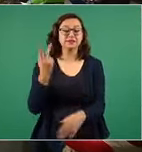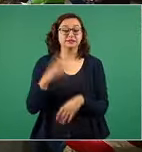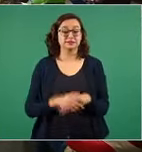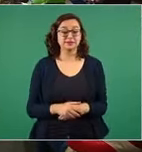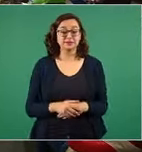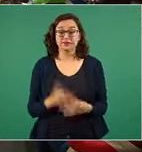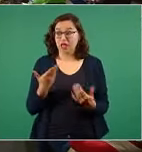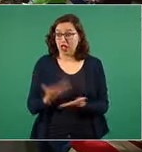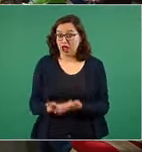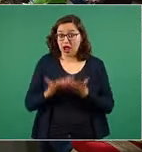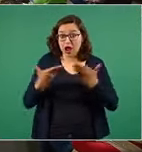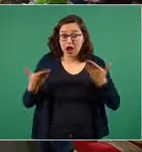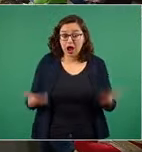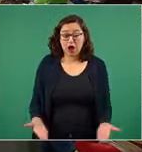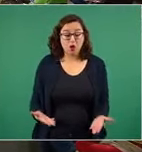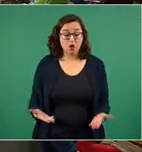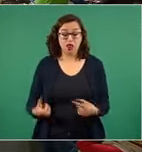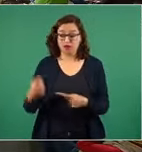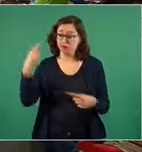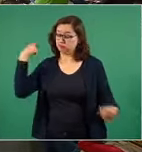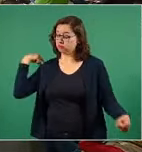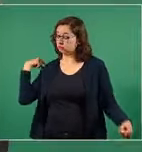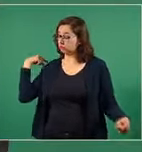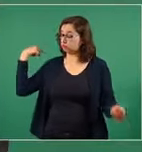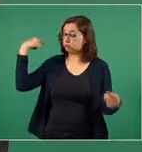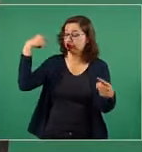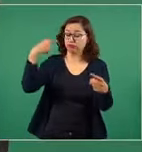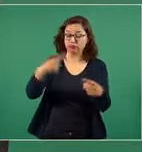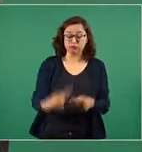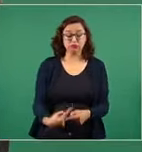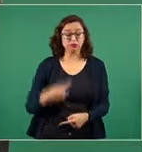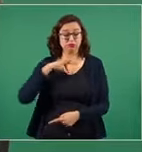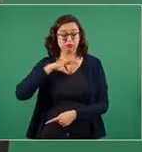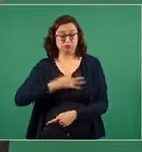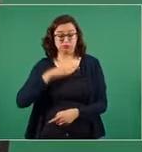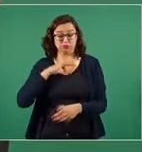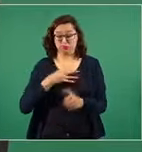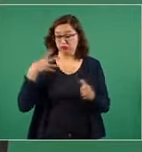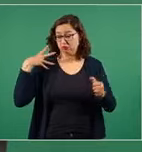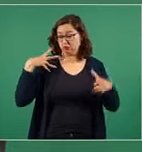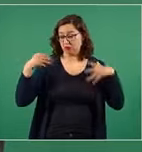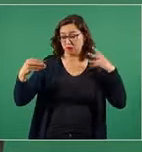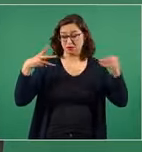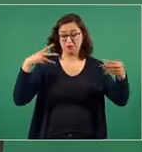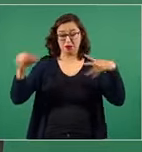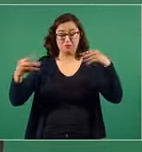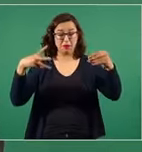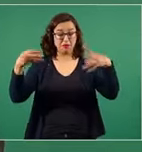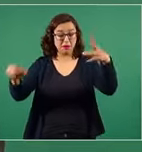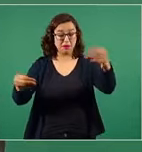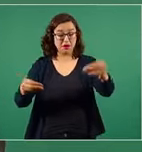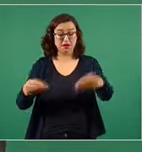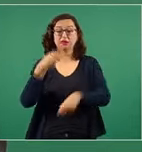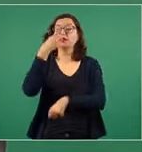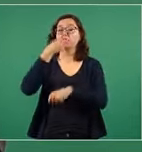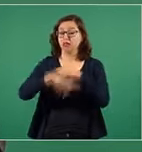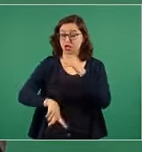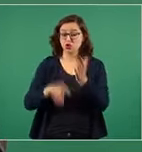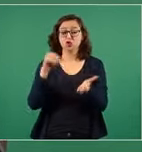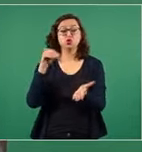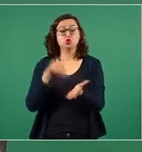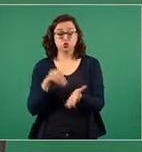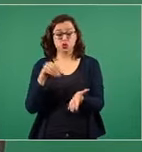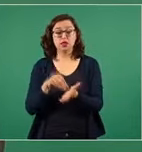dañina la pandemia, ha